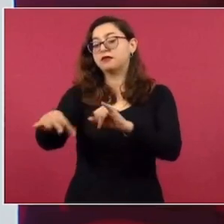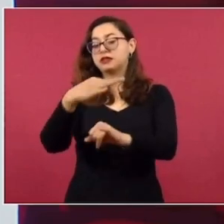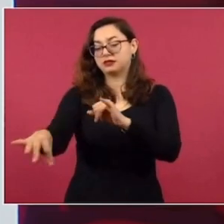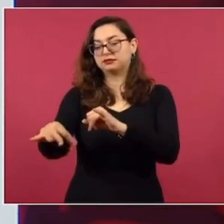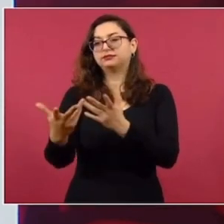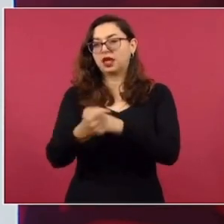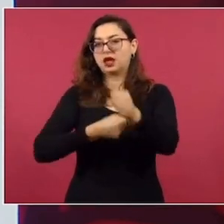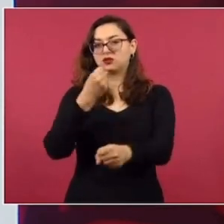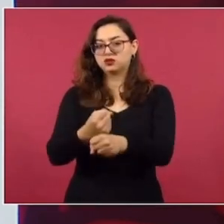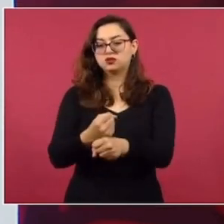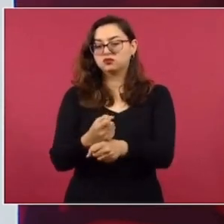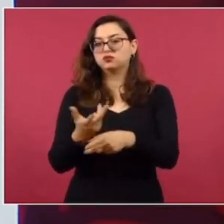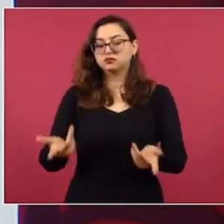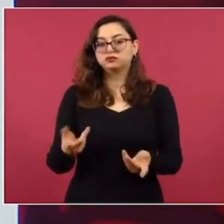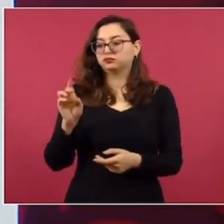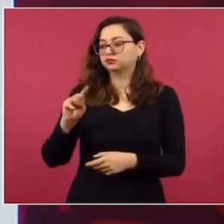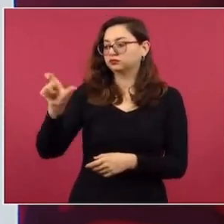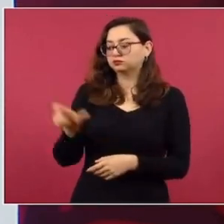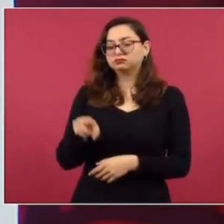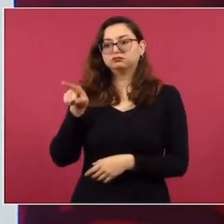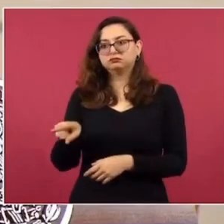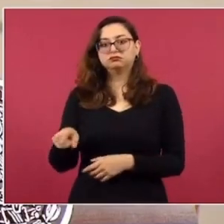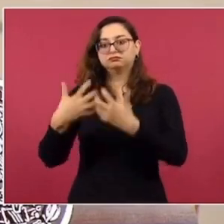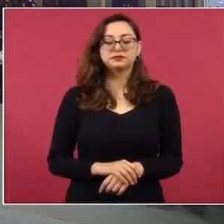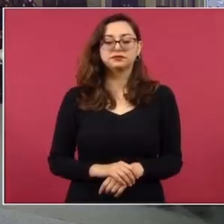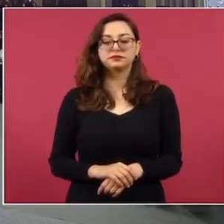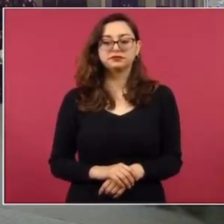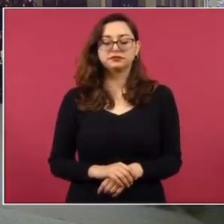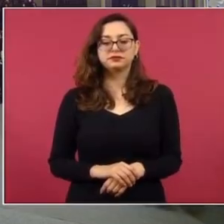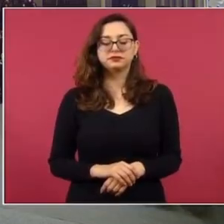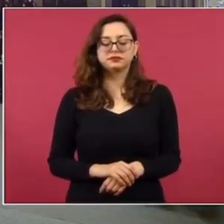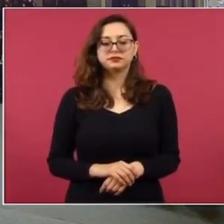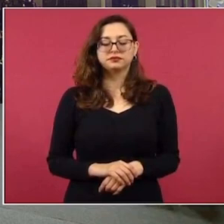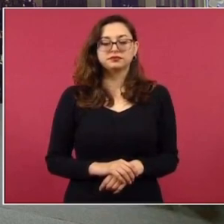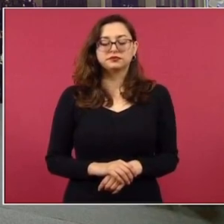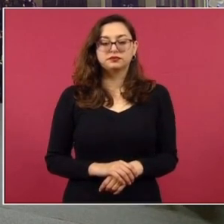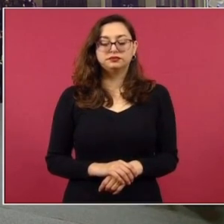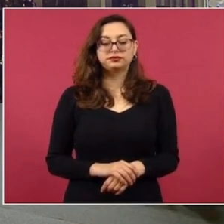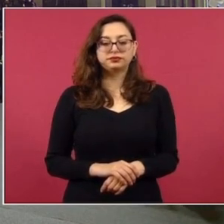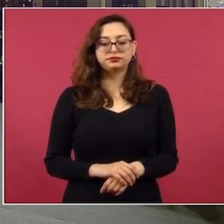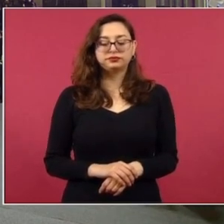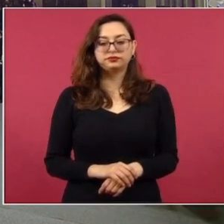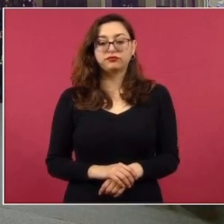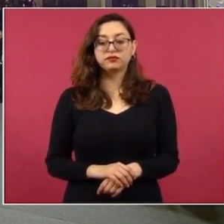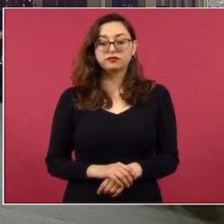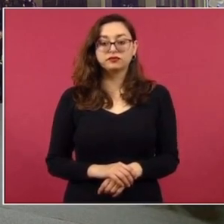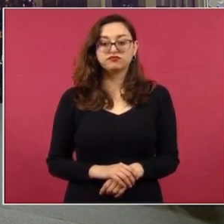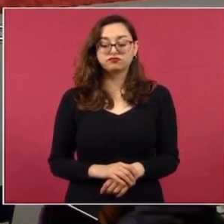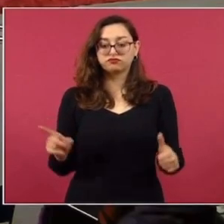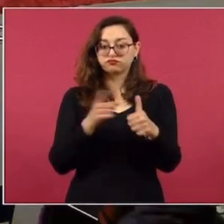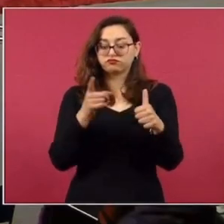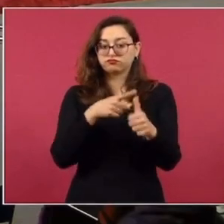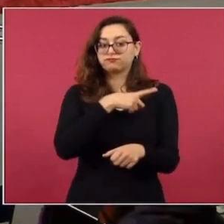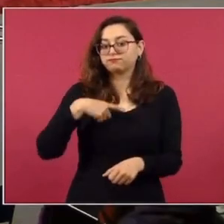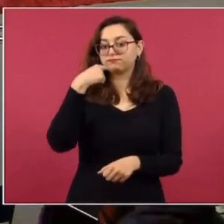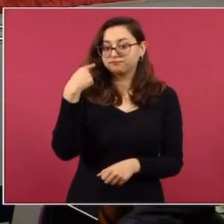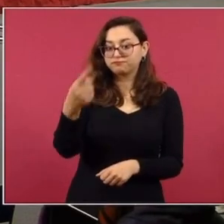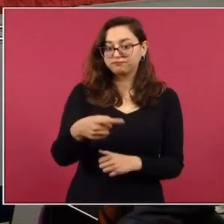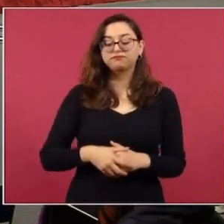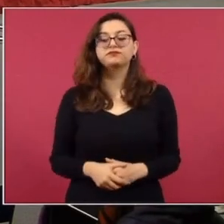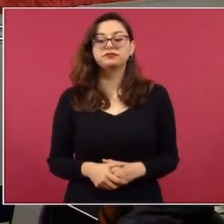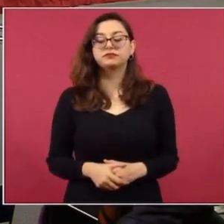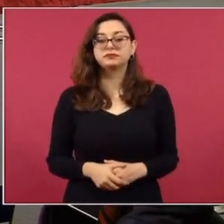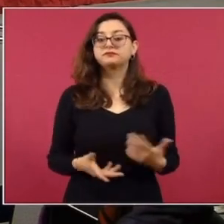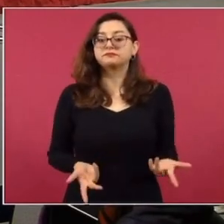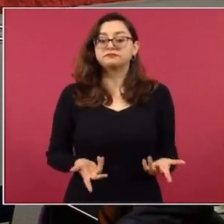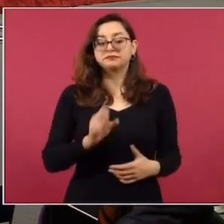mundo que producen petróleo con más capacidad de refinación. Bueno, primero decirles que yo estoy muy contento con la relación